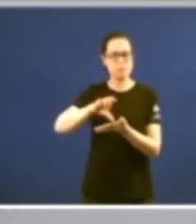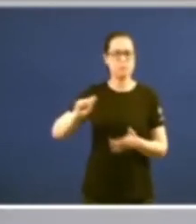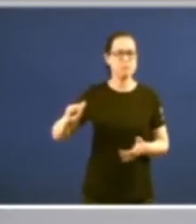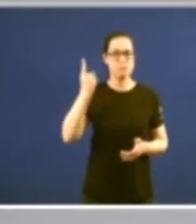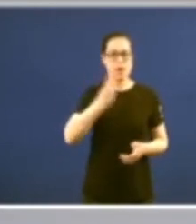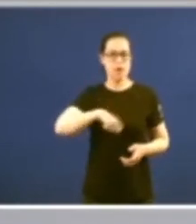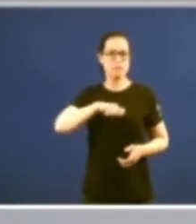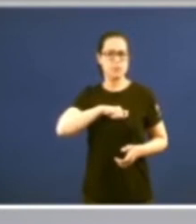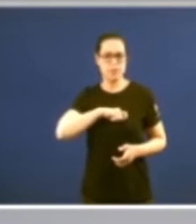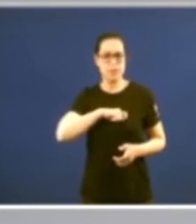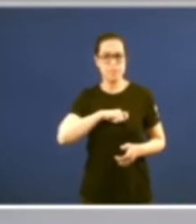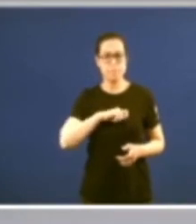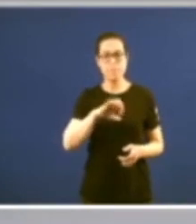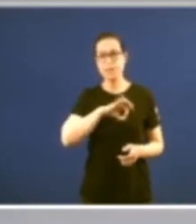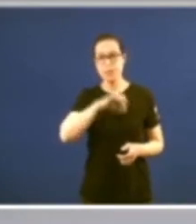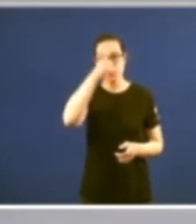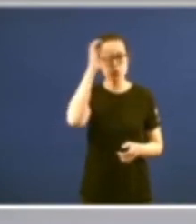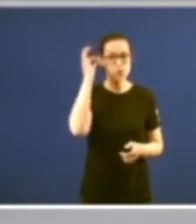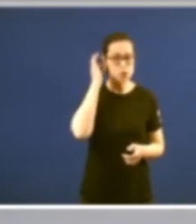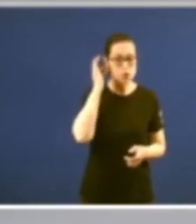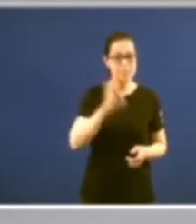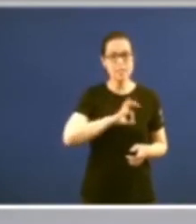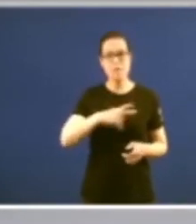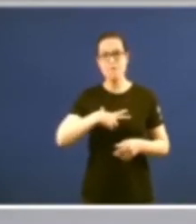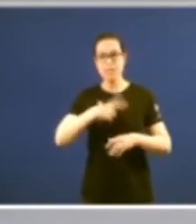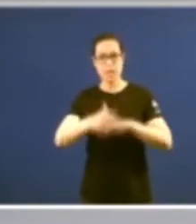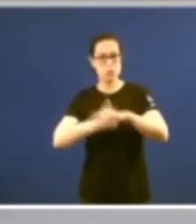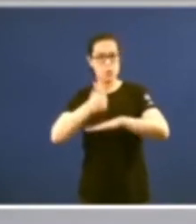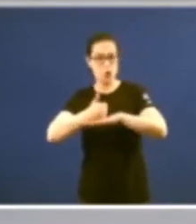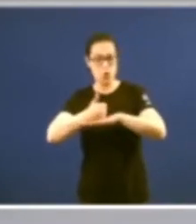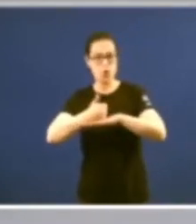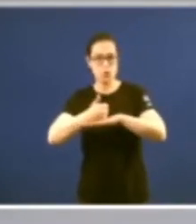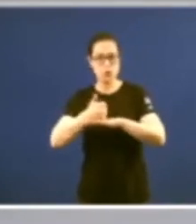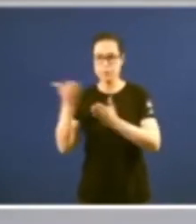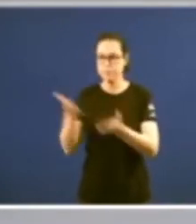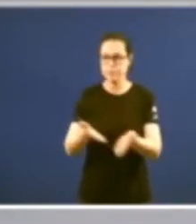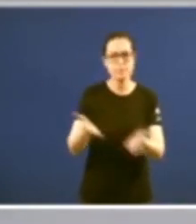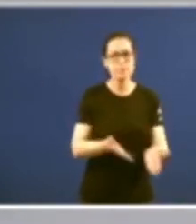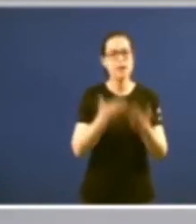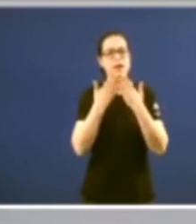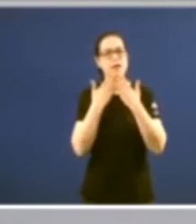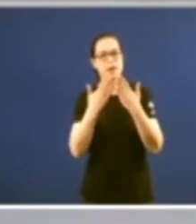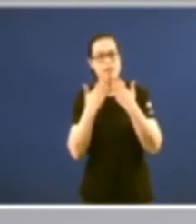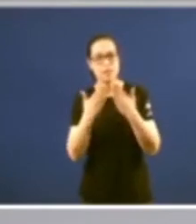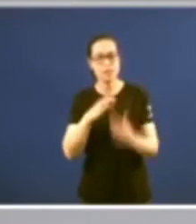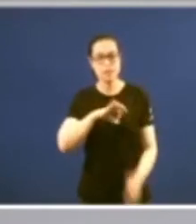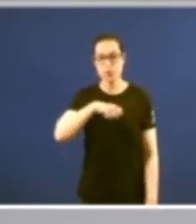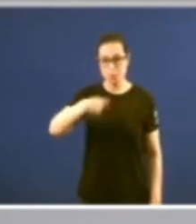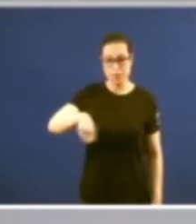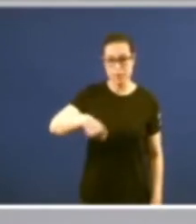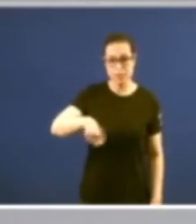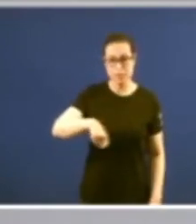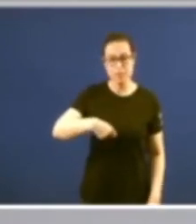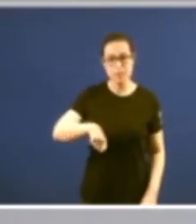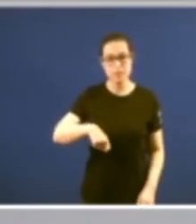España señores e señores señor fiscal superior moitísimas gracias pola súa presenza e señor presidente Nora